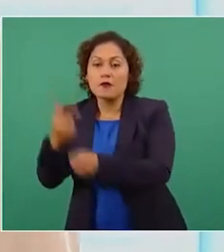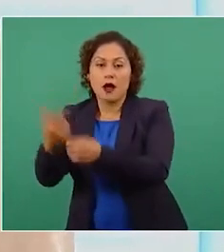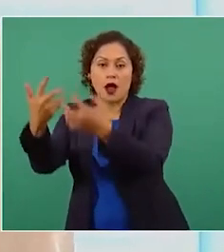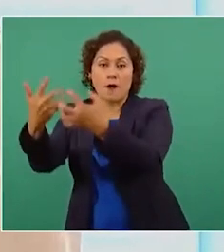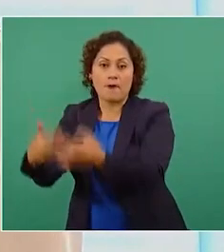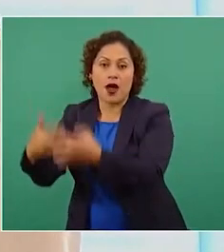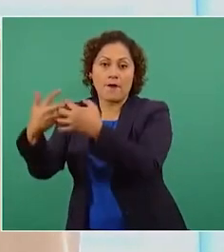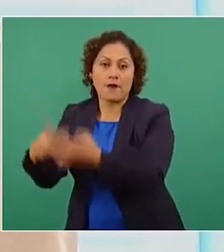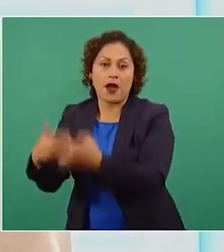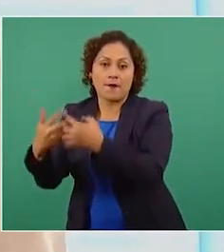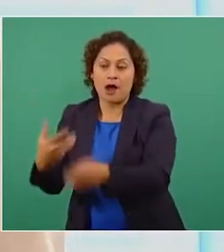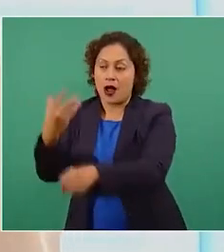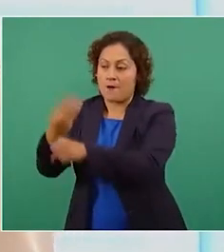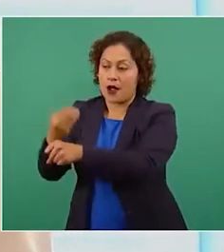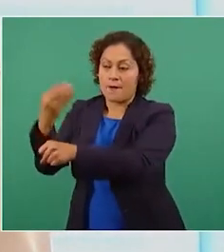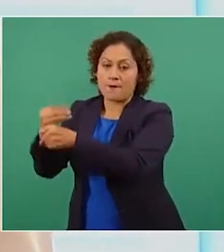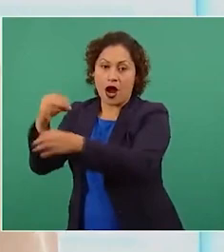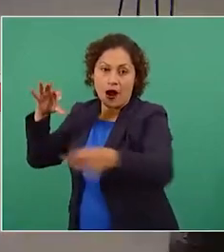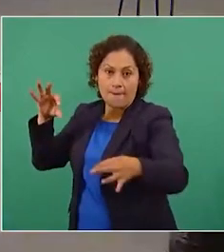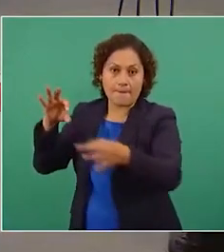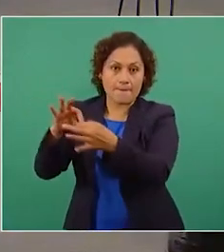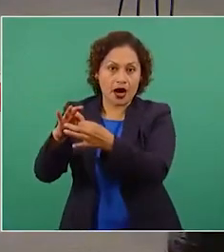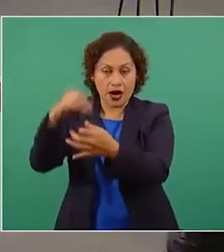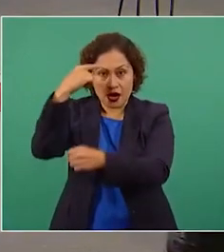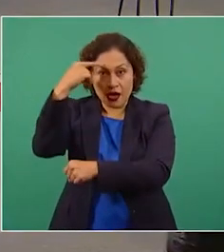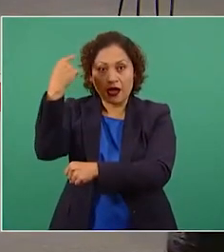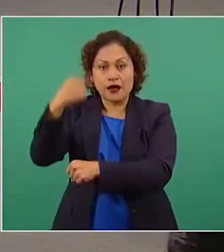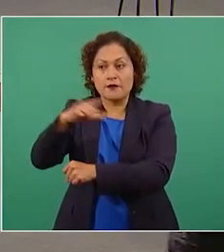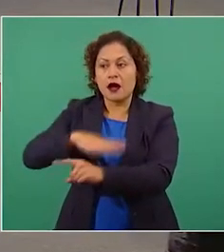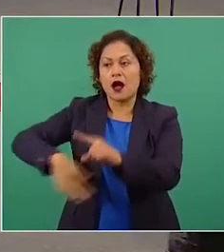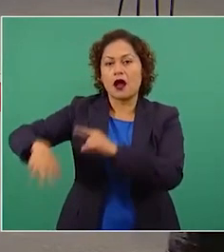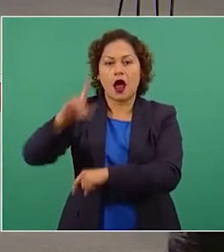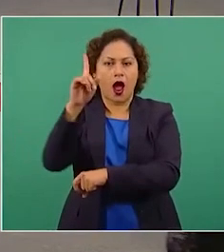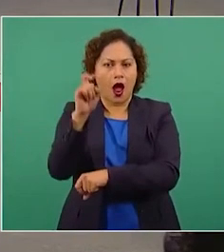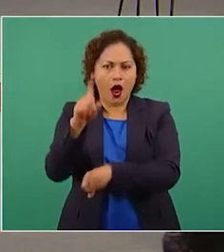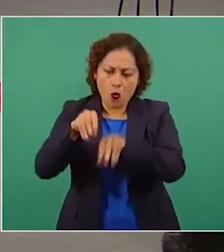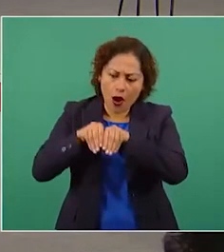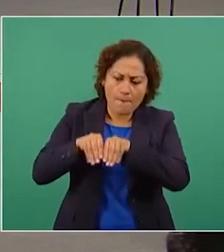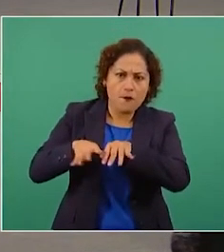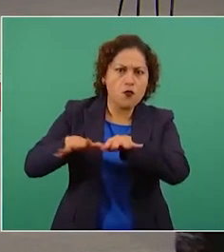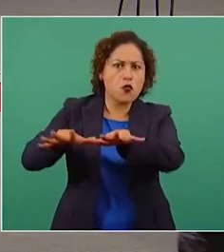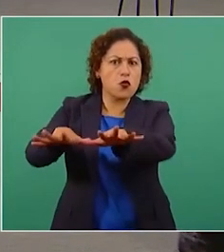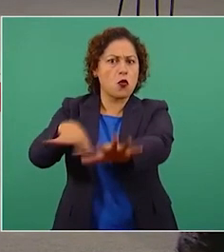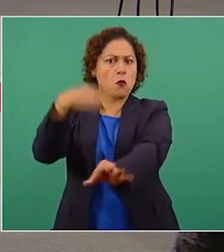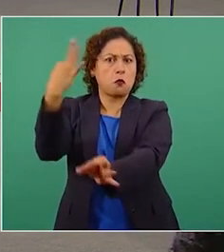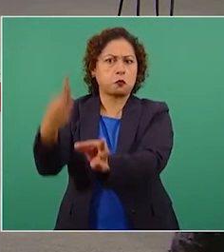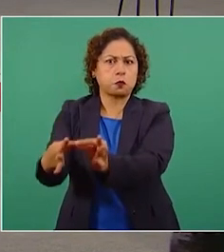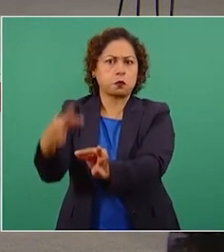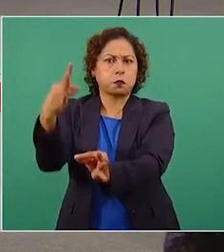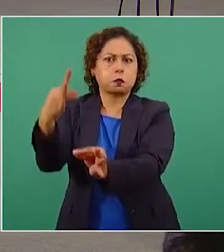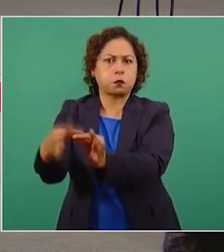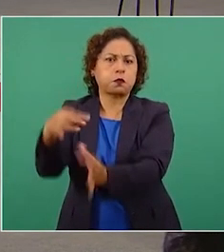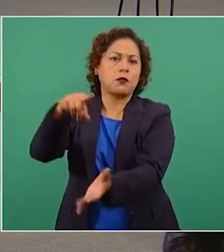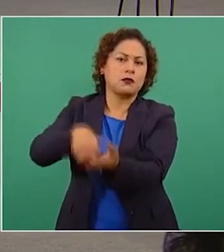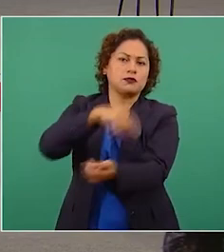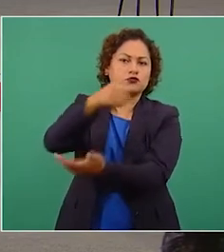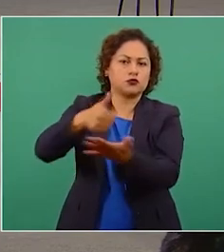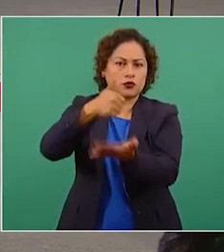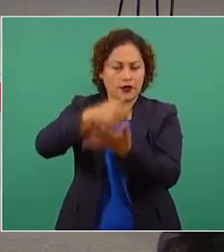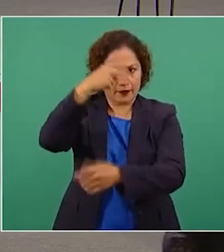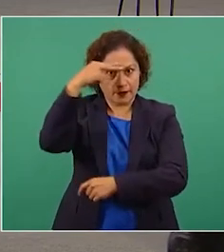para restablecer por completo el suministro de agua potable en el Bloque del Valle de México.